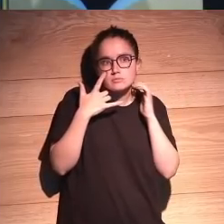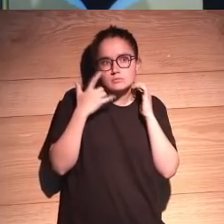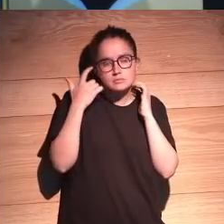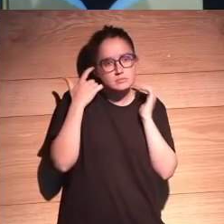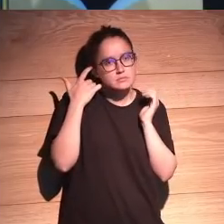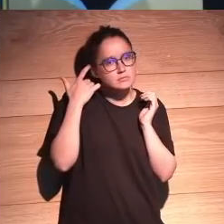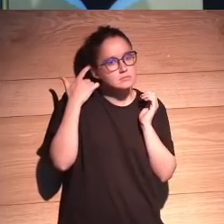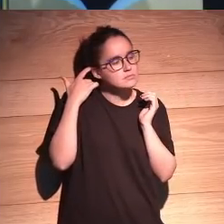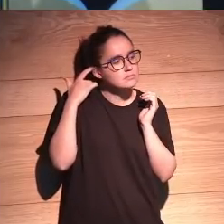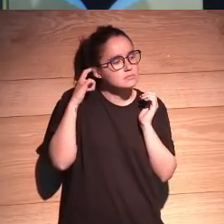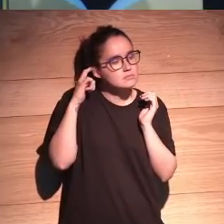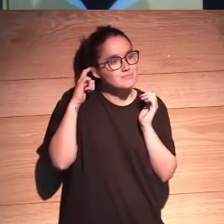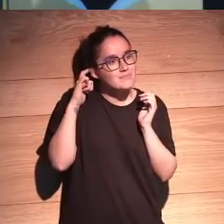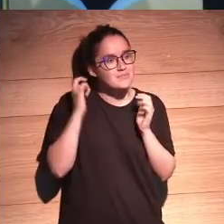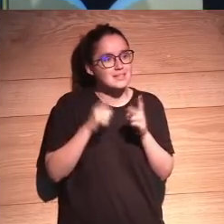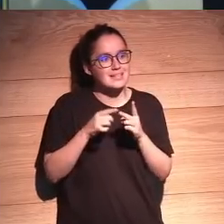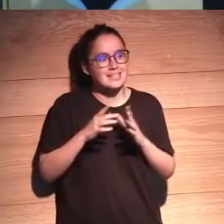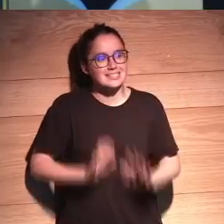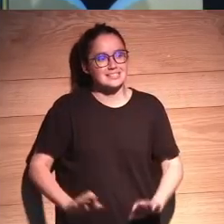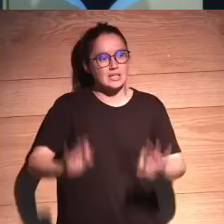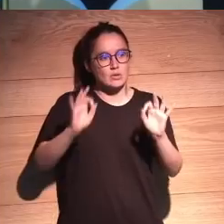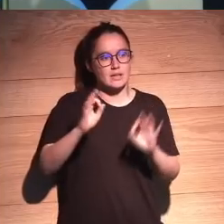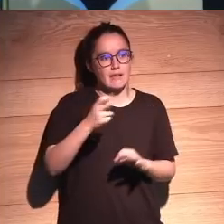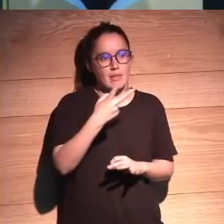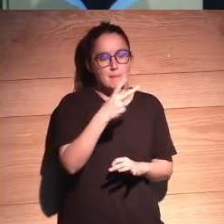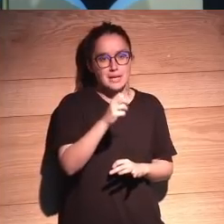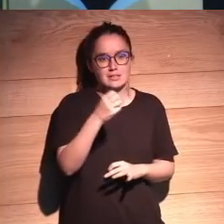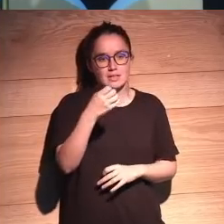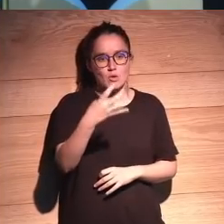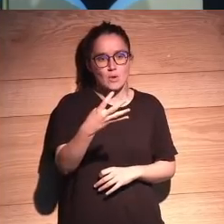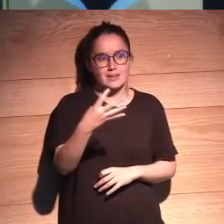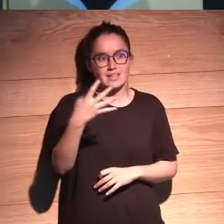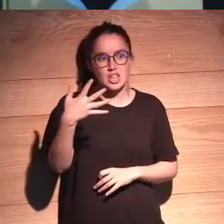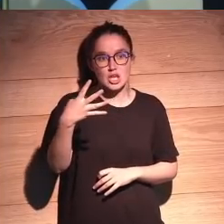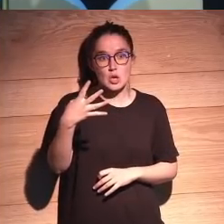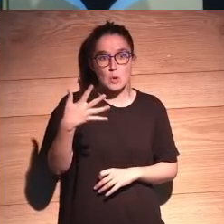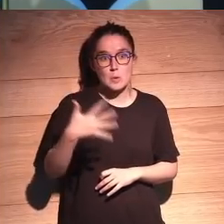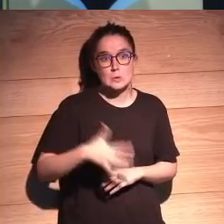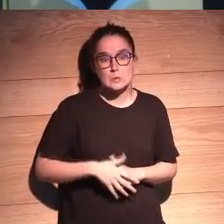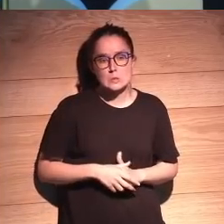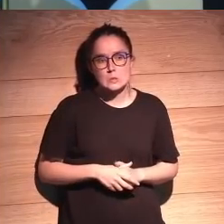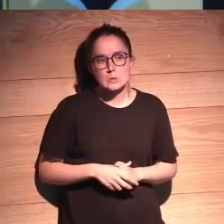opción singularidad 2049 45 45